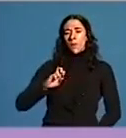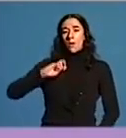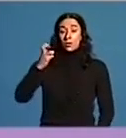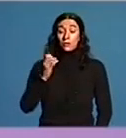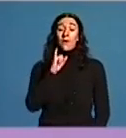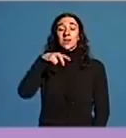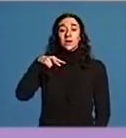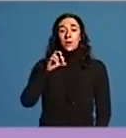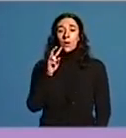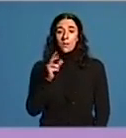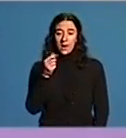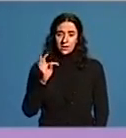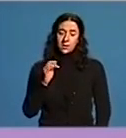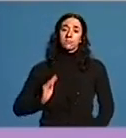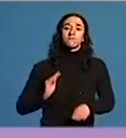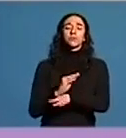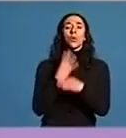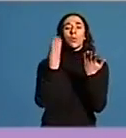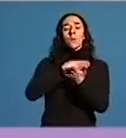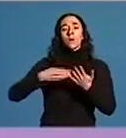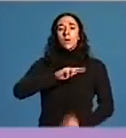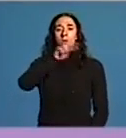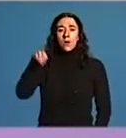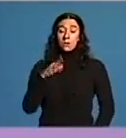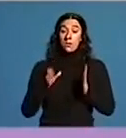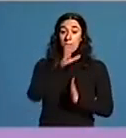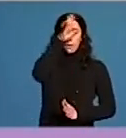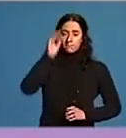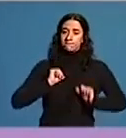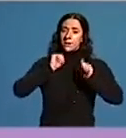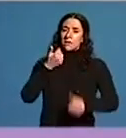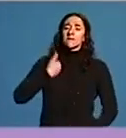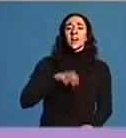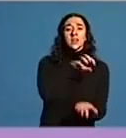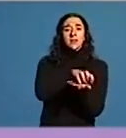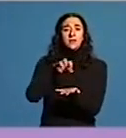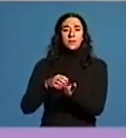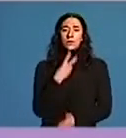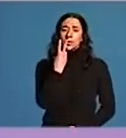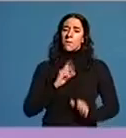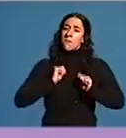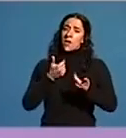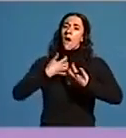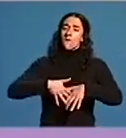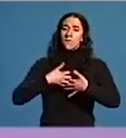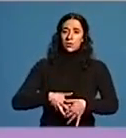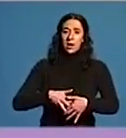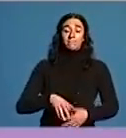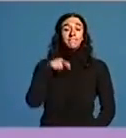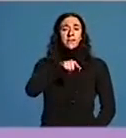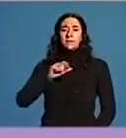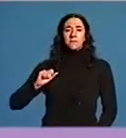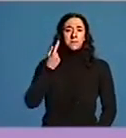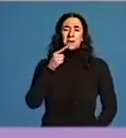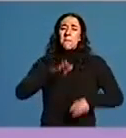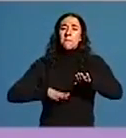Inovate, dotado con 9 millóns de euros. A comezos de verán xa estarán en marcha dous grandes centros de proceso de datos. Este será o primeiro